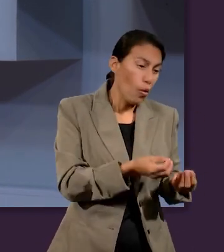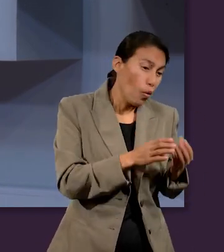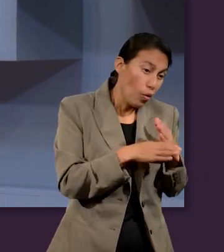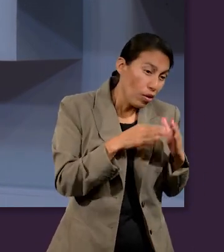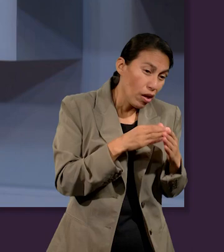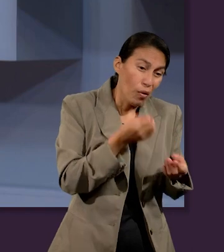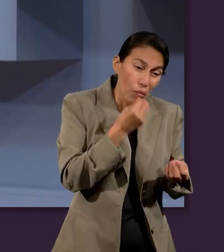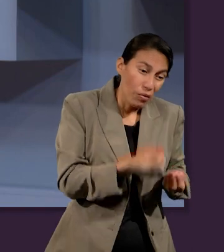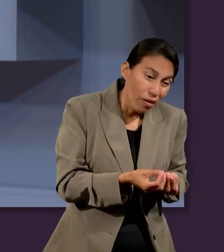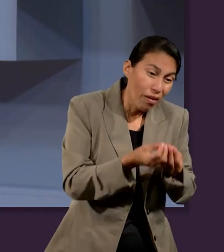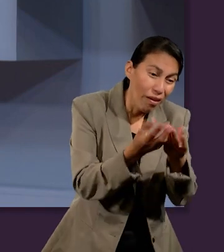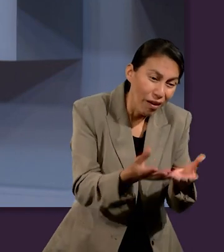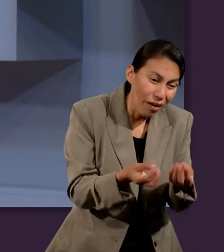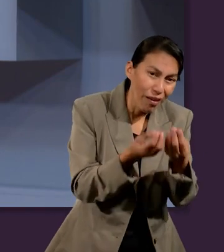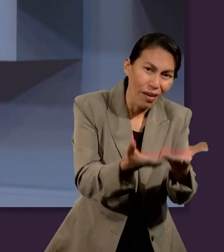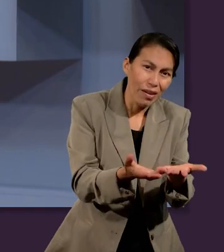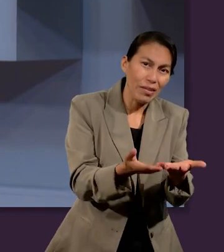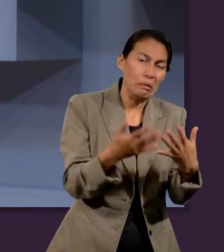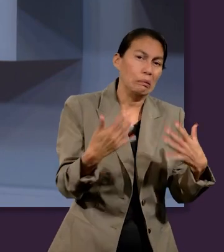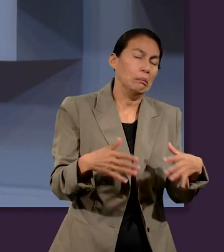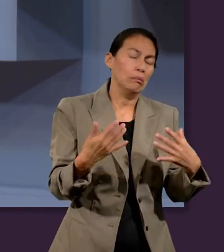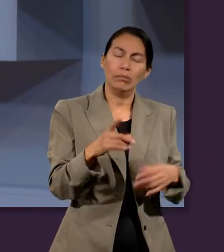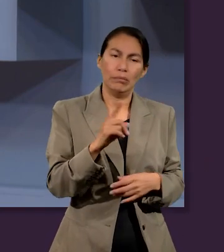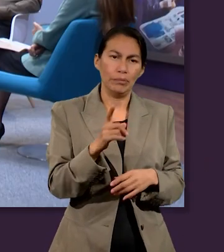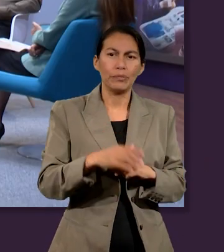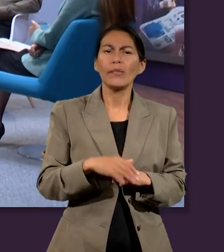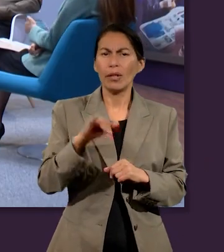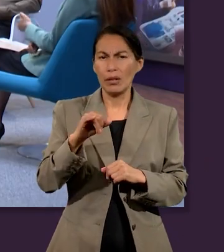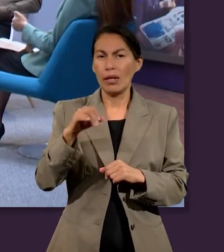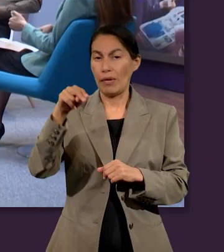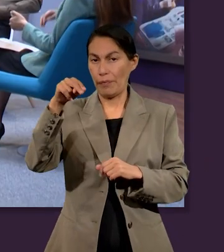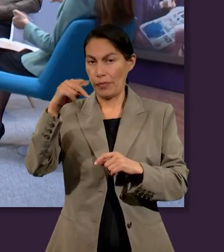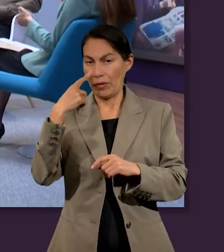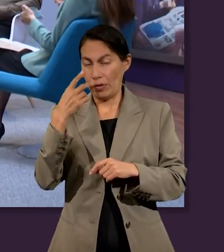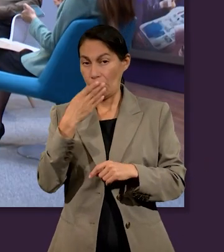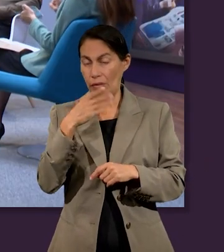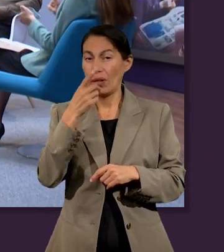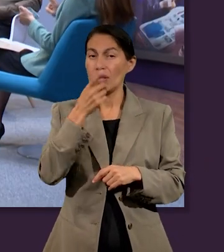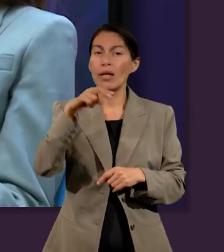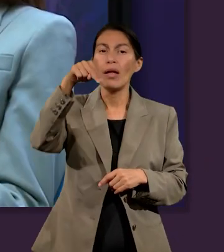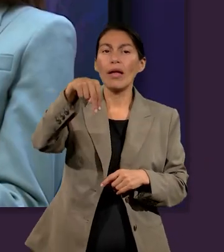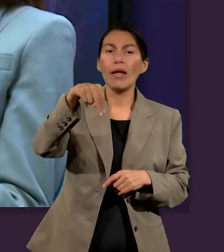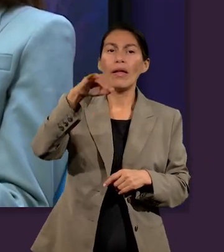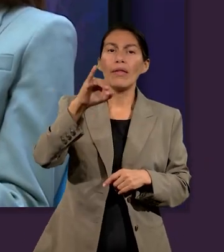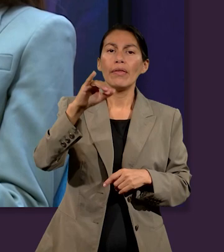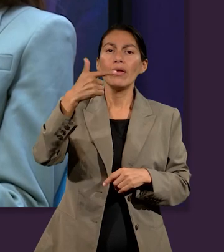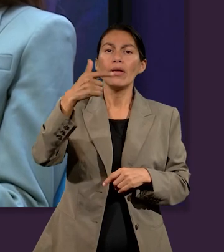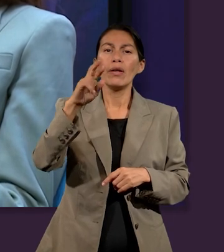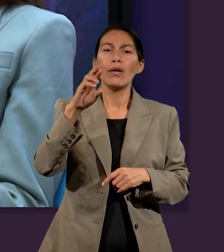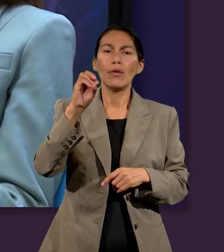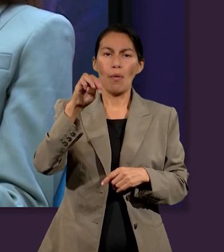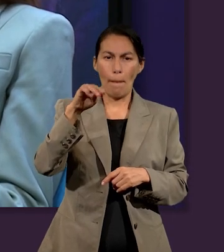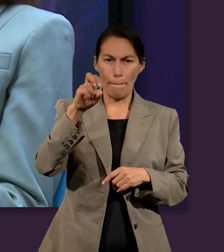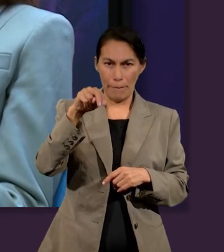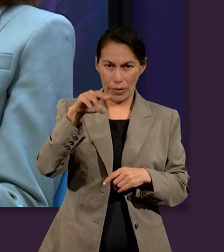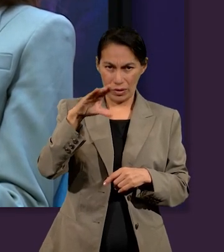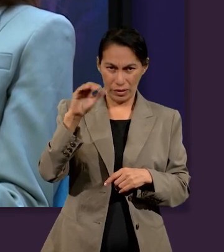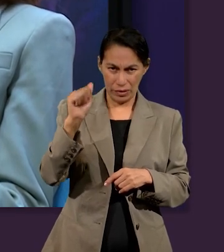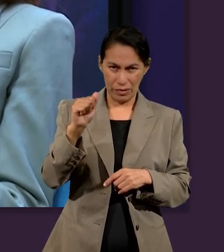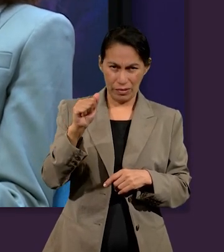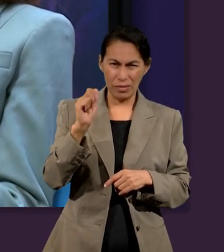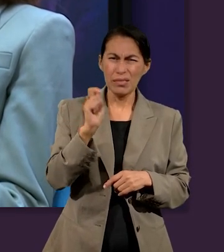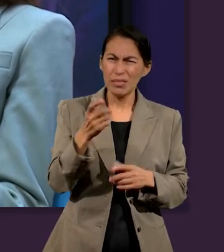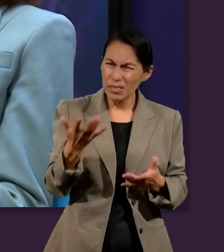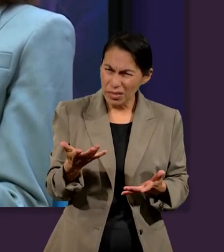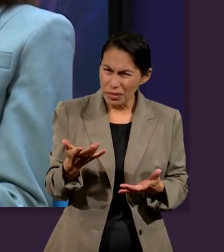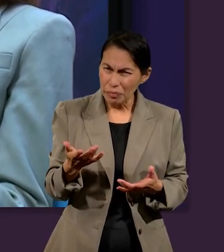a seres amados que ya no están. Sí, con eso la lección menciona dos cosas diferentes. La negromancia,